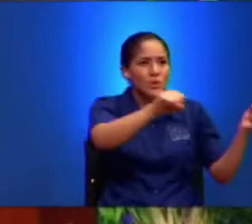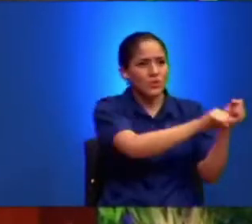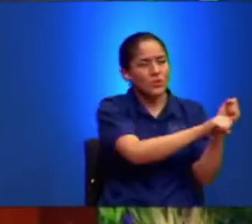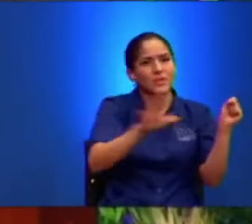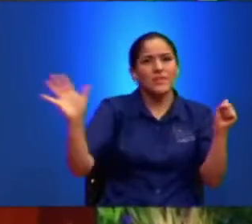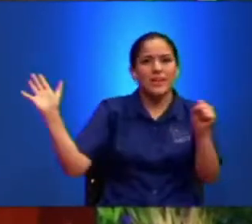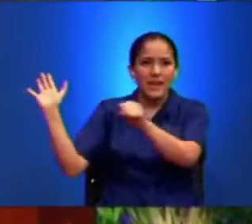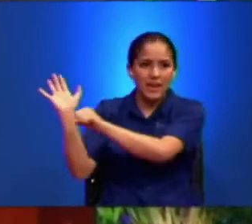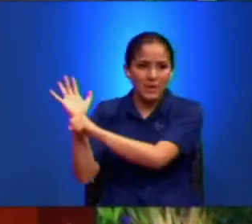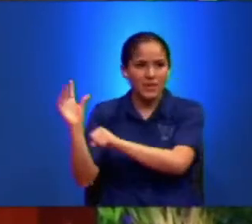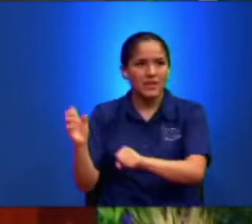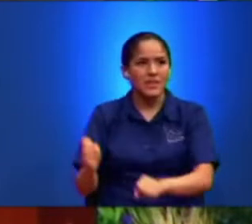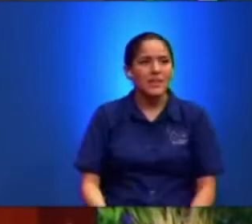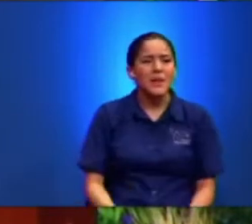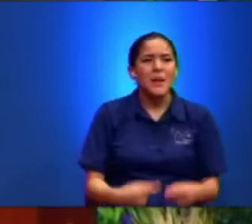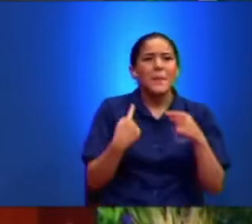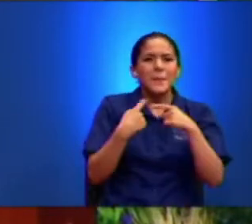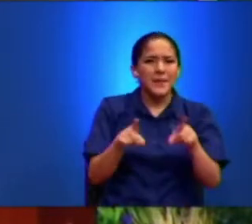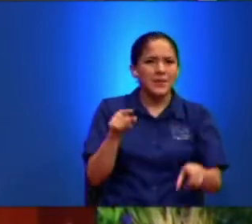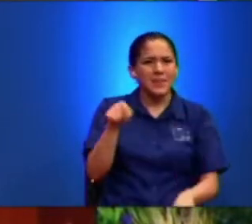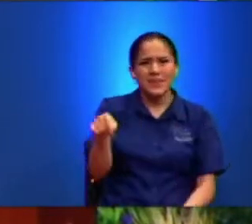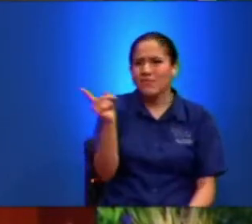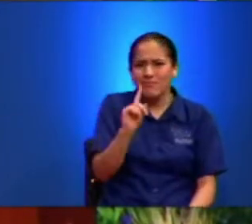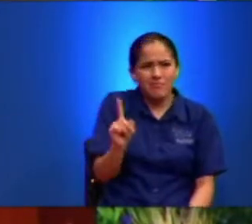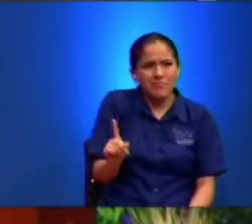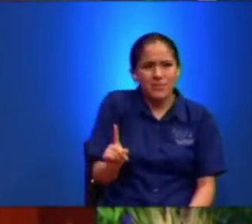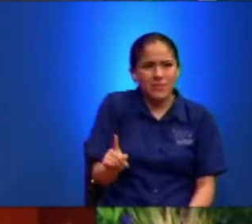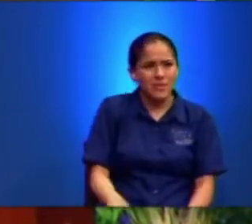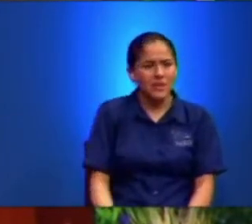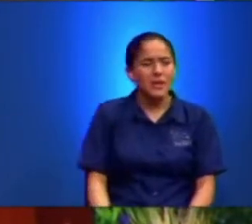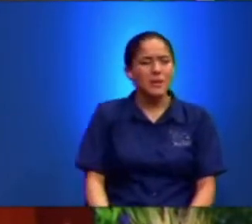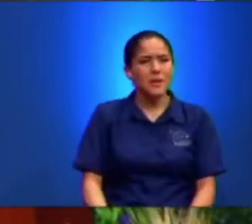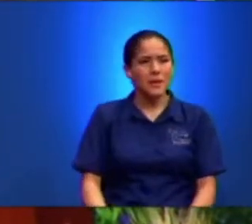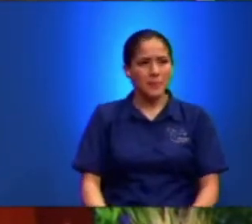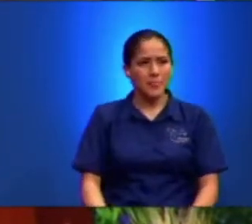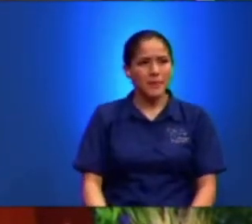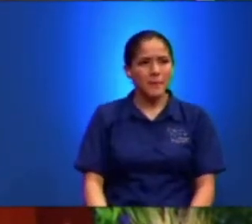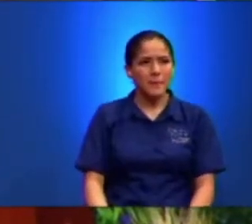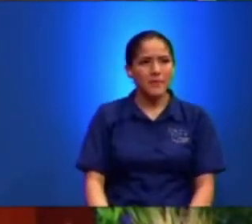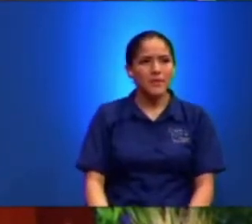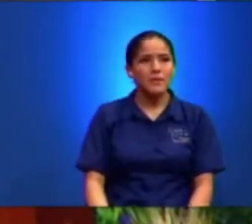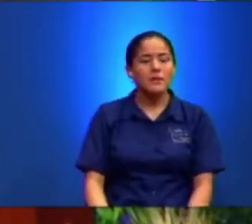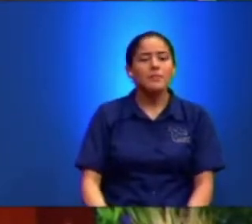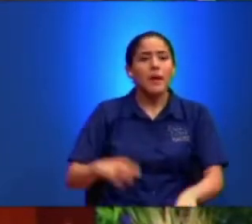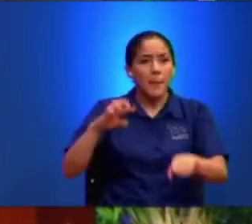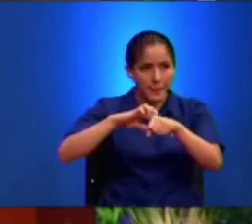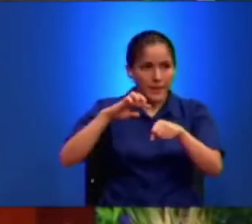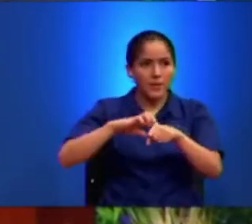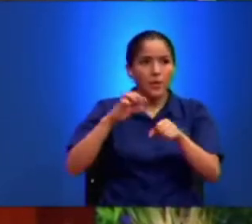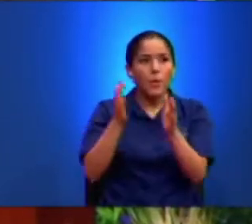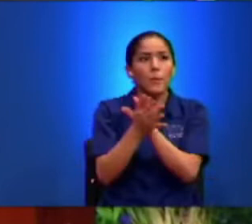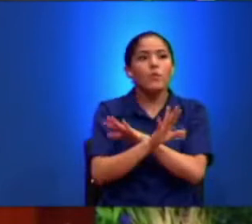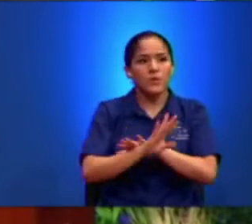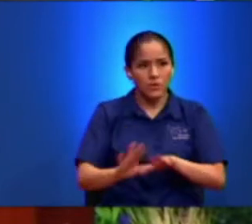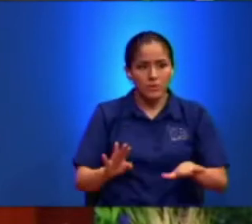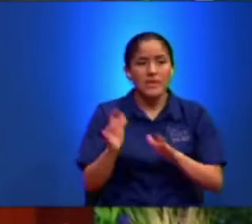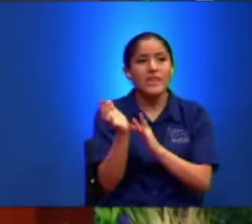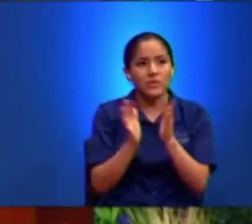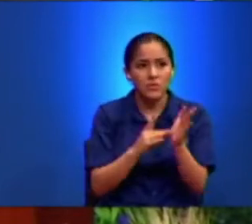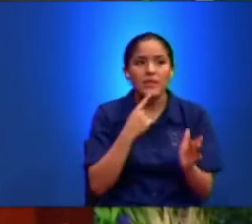Morir Como Su Señor Pero Eso No Tiene Razón Aunque Si Pedro Murió El Señor Mismo Se Lo Dijo Que Iba A Morir De Una Muerte